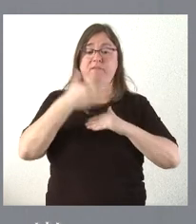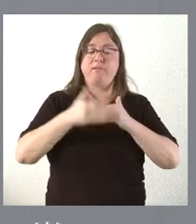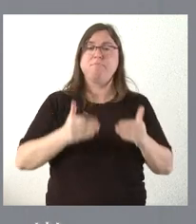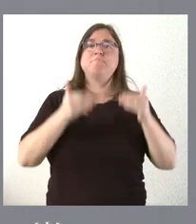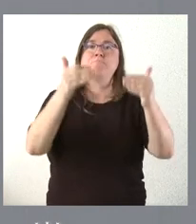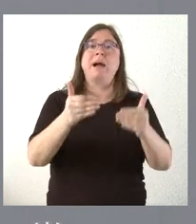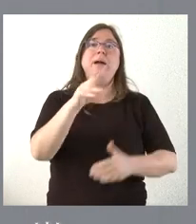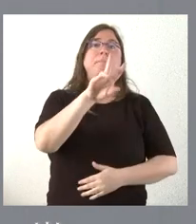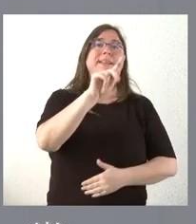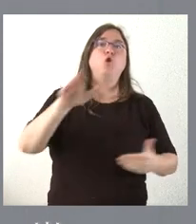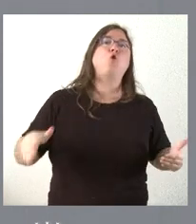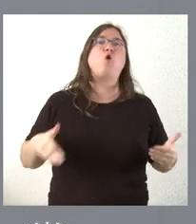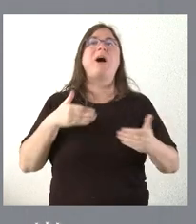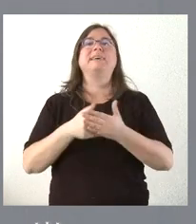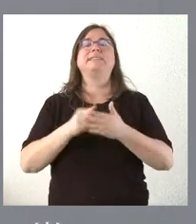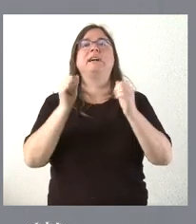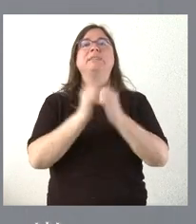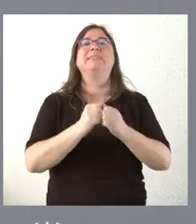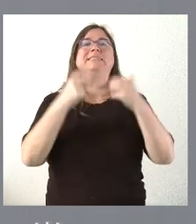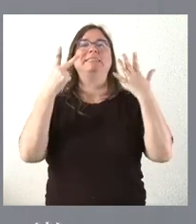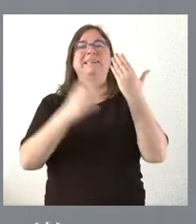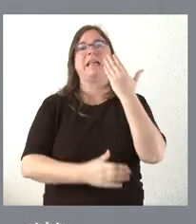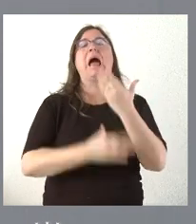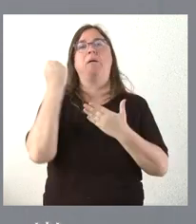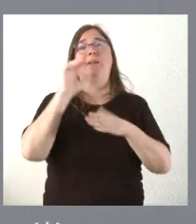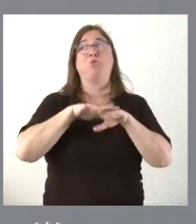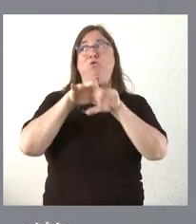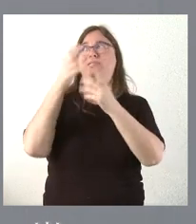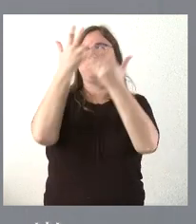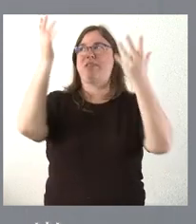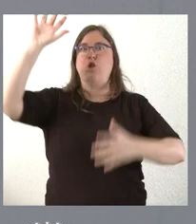el 21 hasta el 27 de abril, en función de estas circunstancias